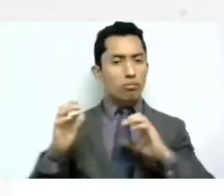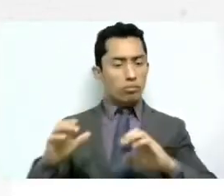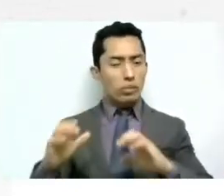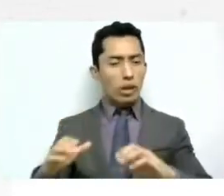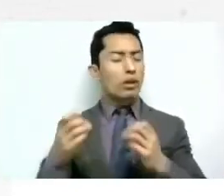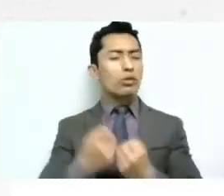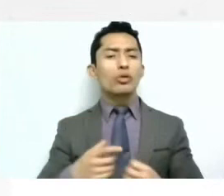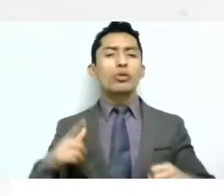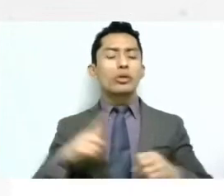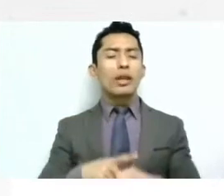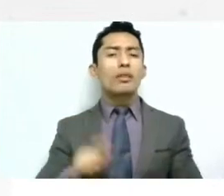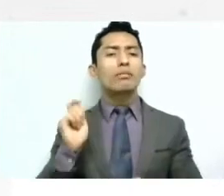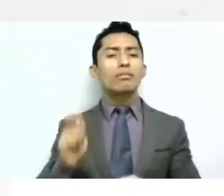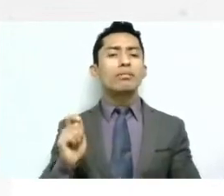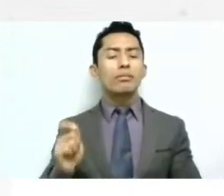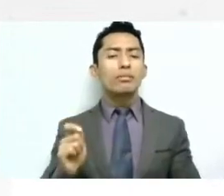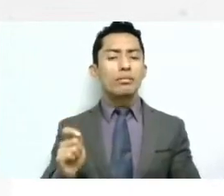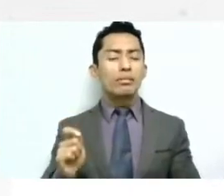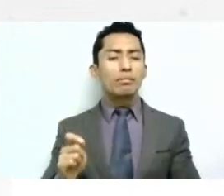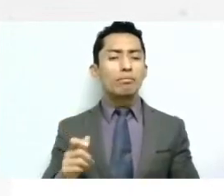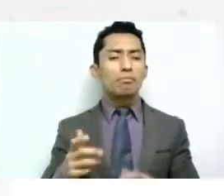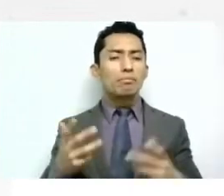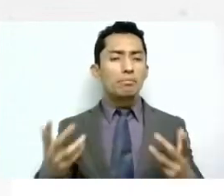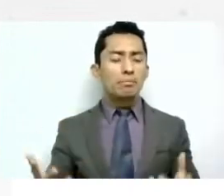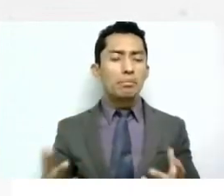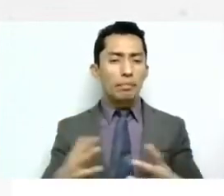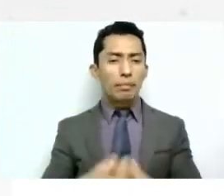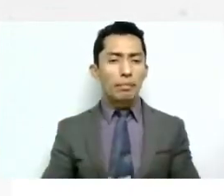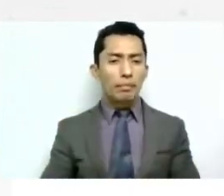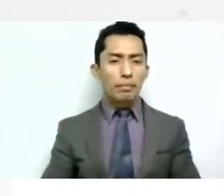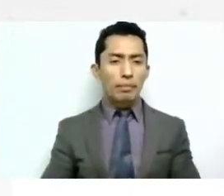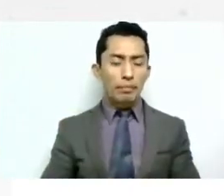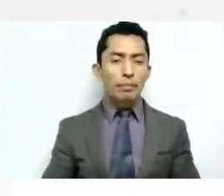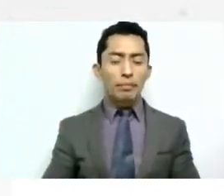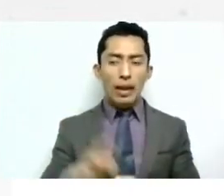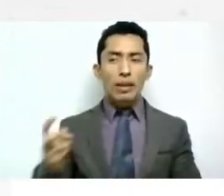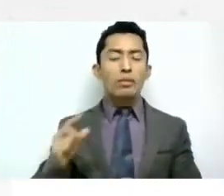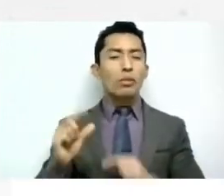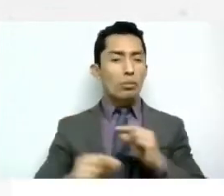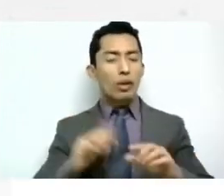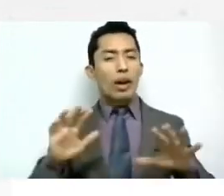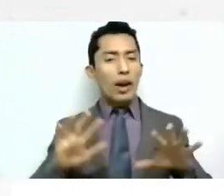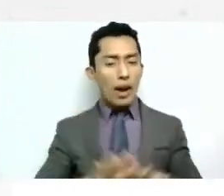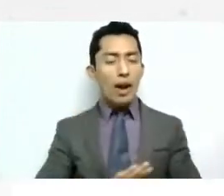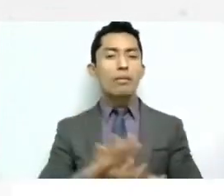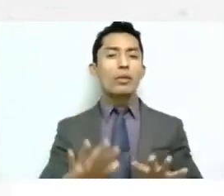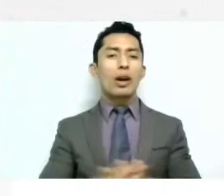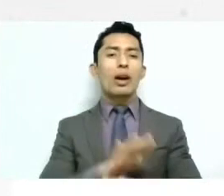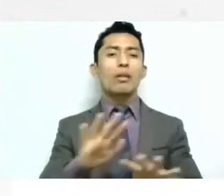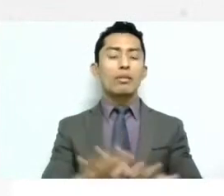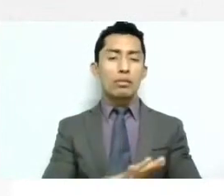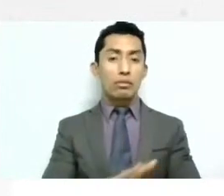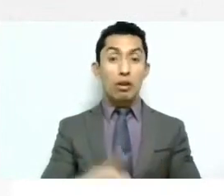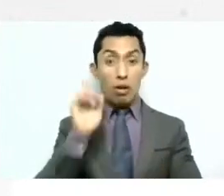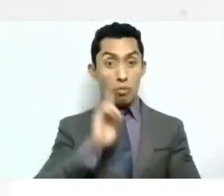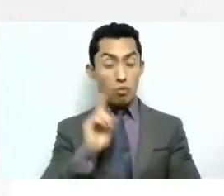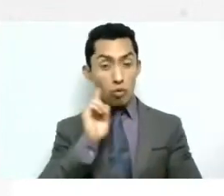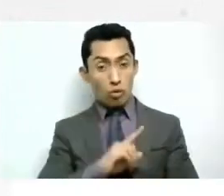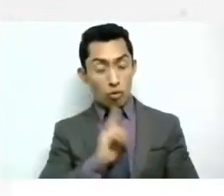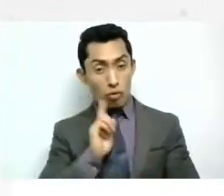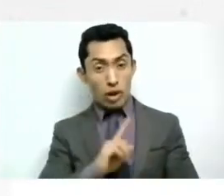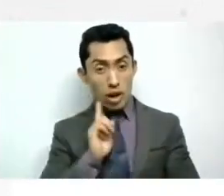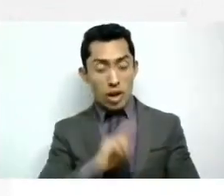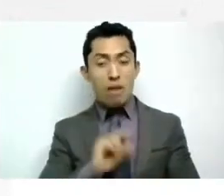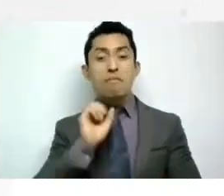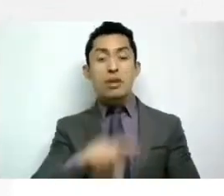socialmente nos está es ir haciendo esos cambios tanto en las mujeres en el análisis como